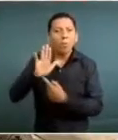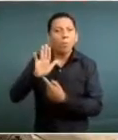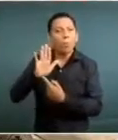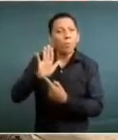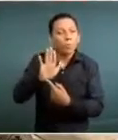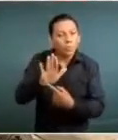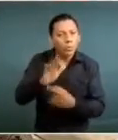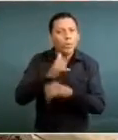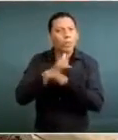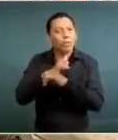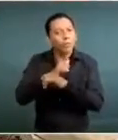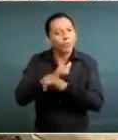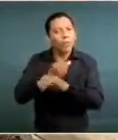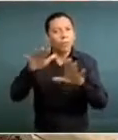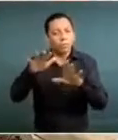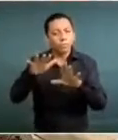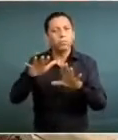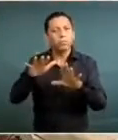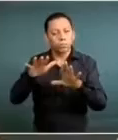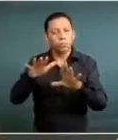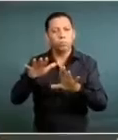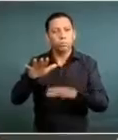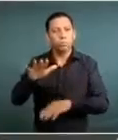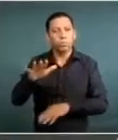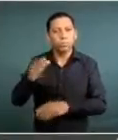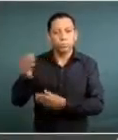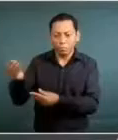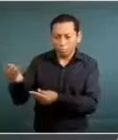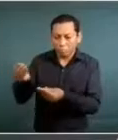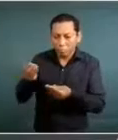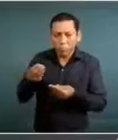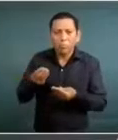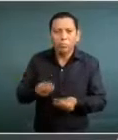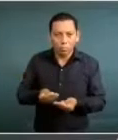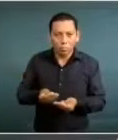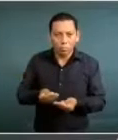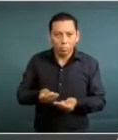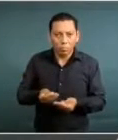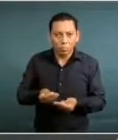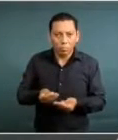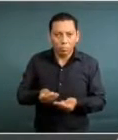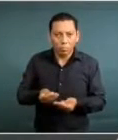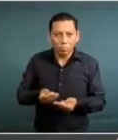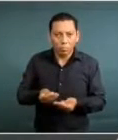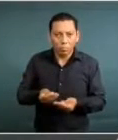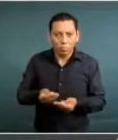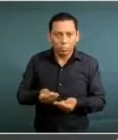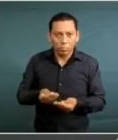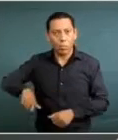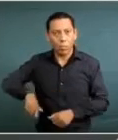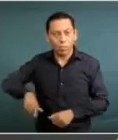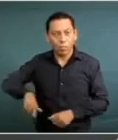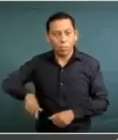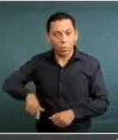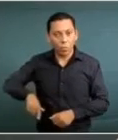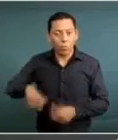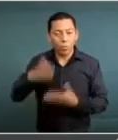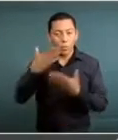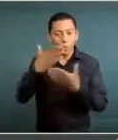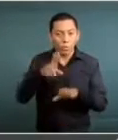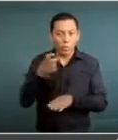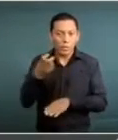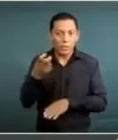información que me envió la jefa de gobierno al respecto.